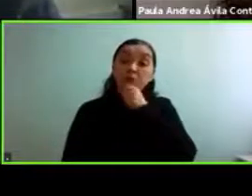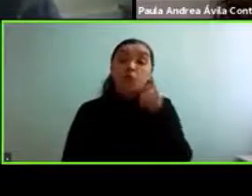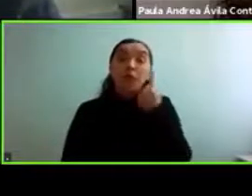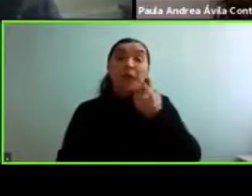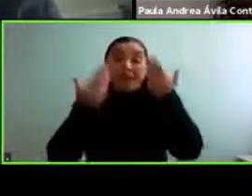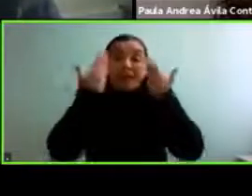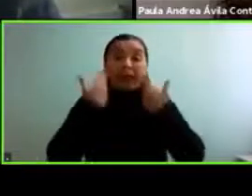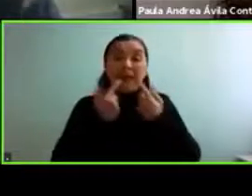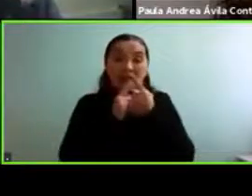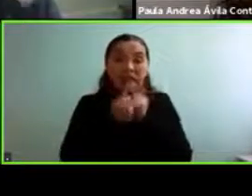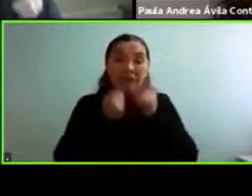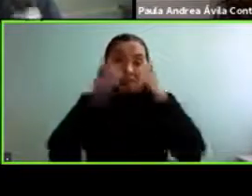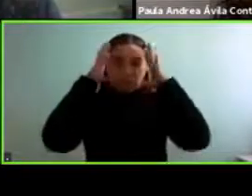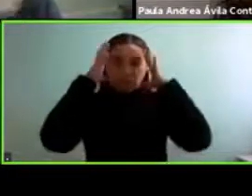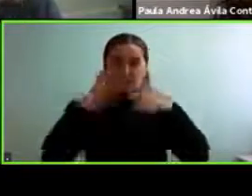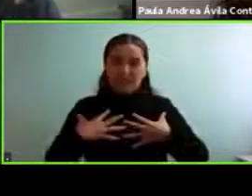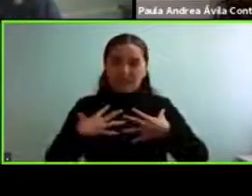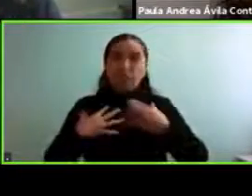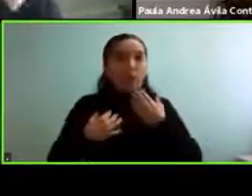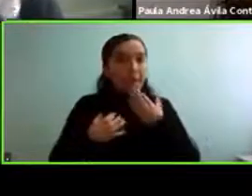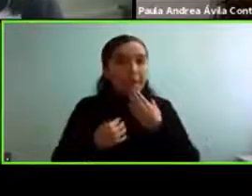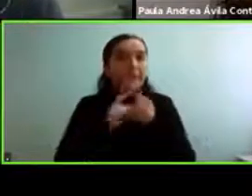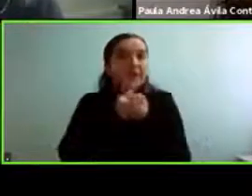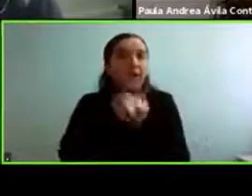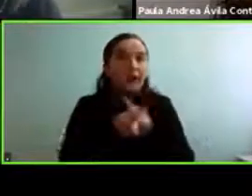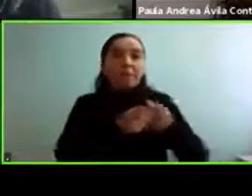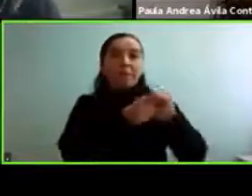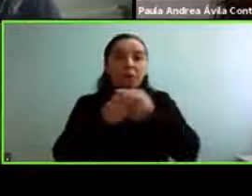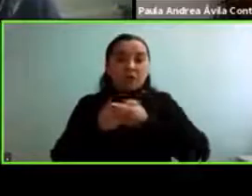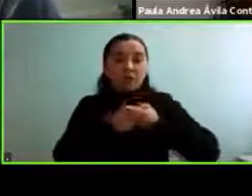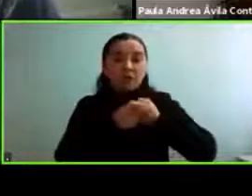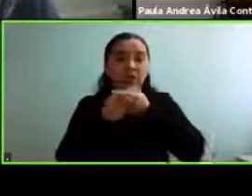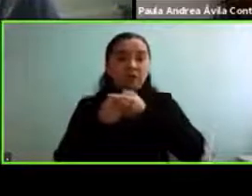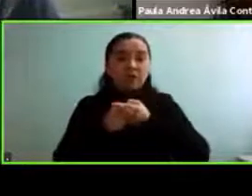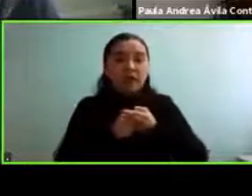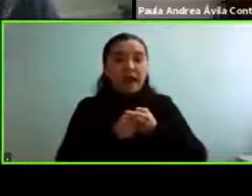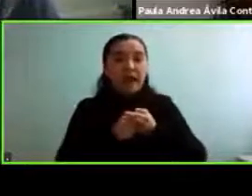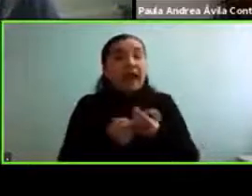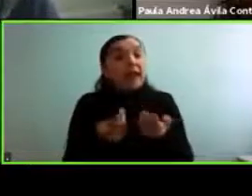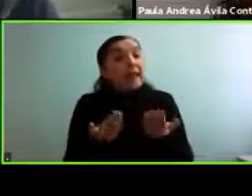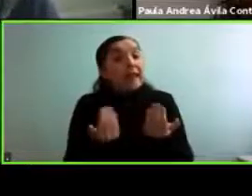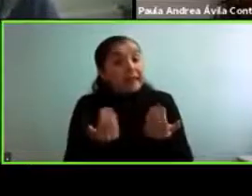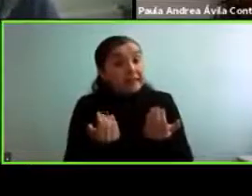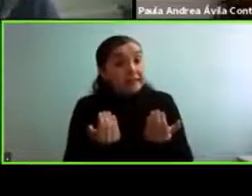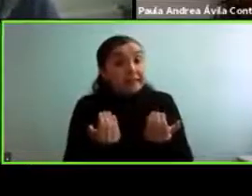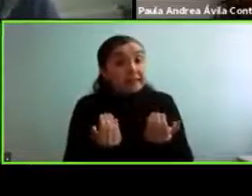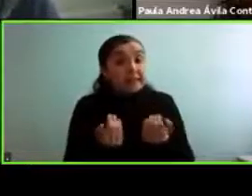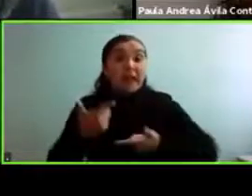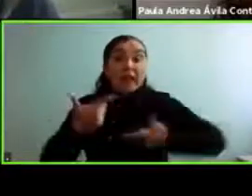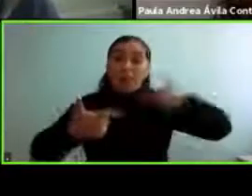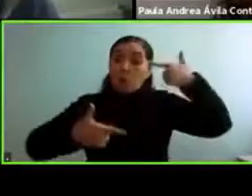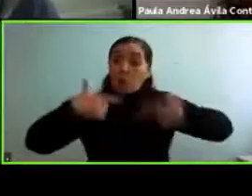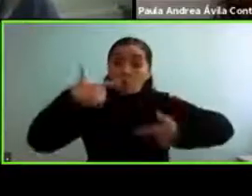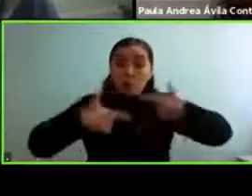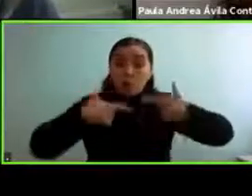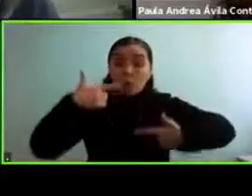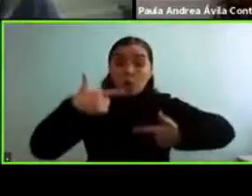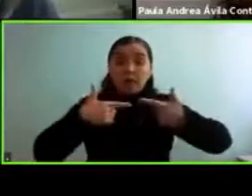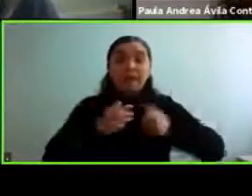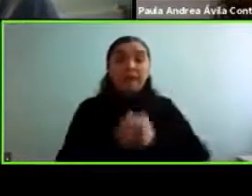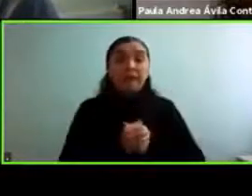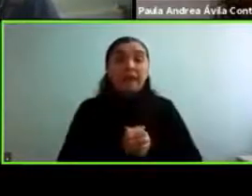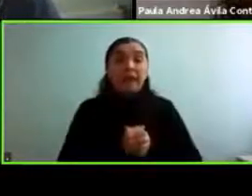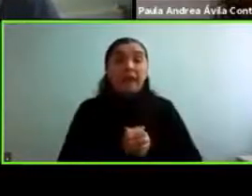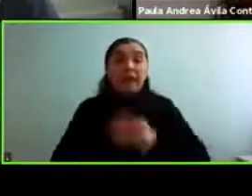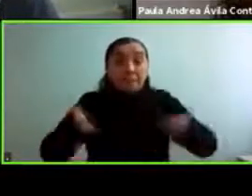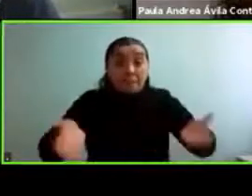tiene muchas implicancias sociales y que es necesario las medidas políticas que promuevan un